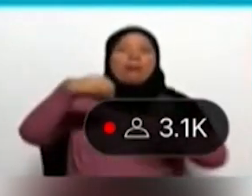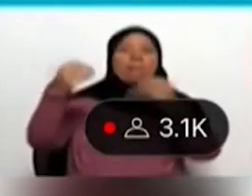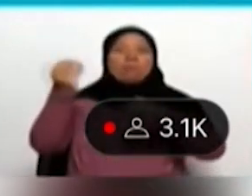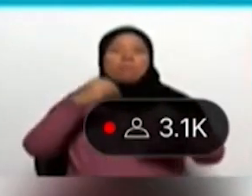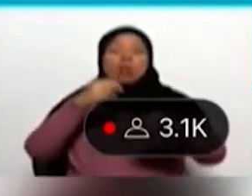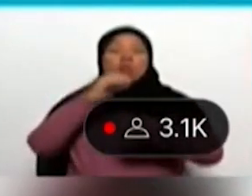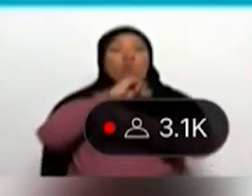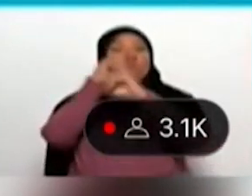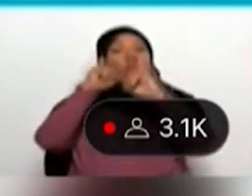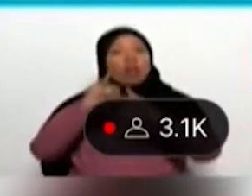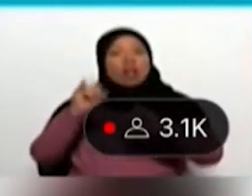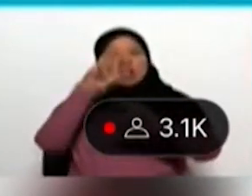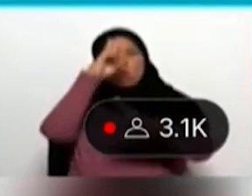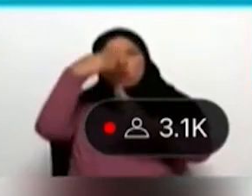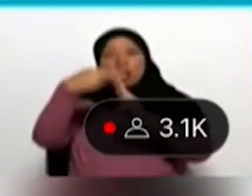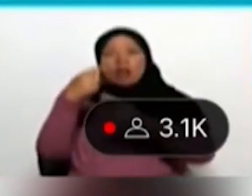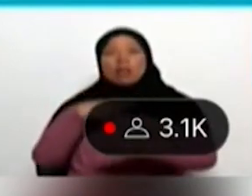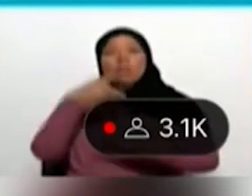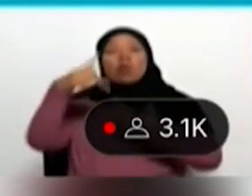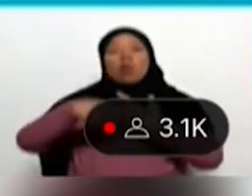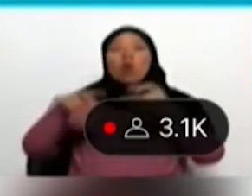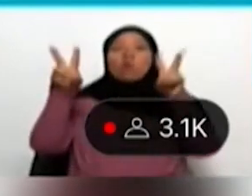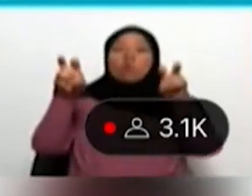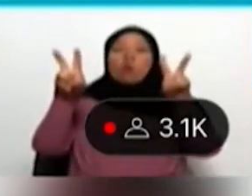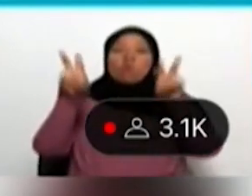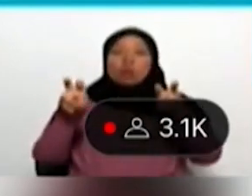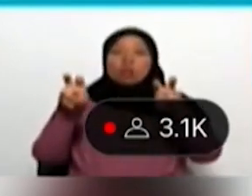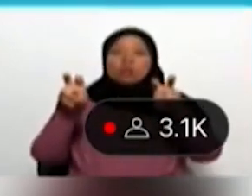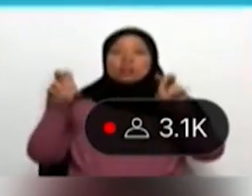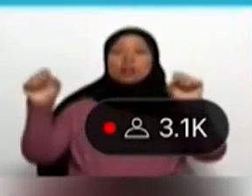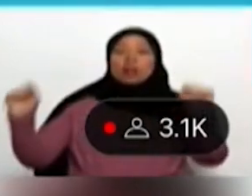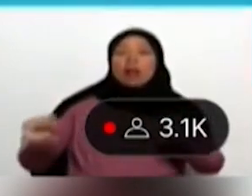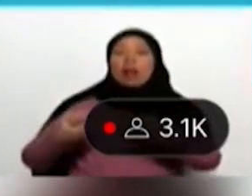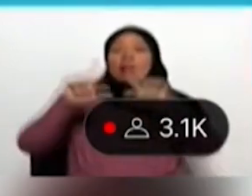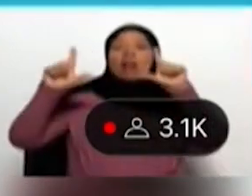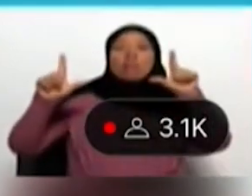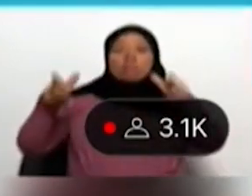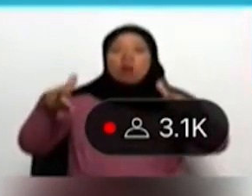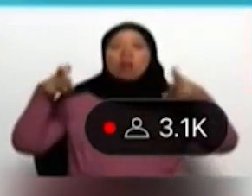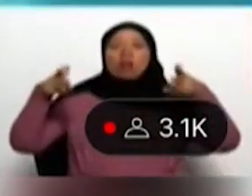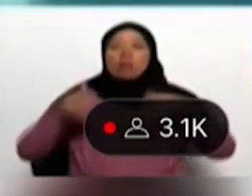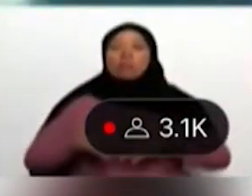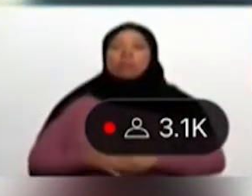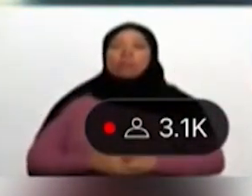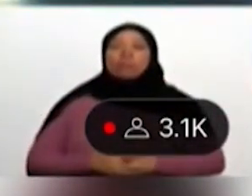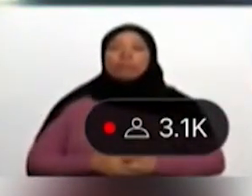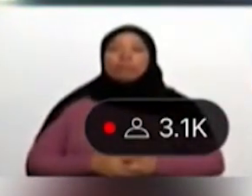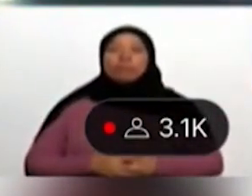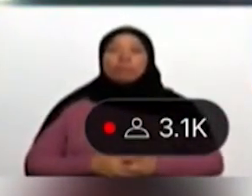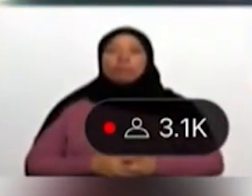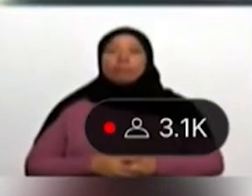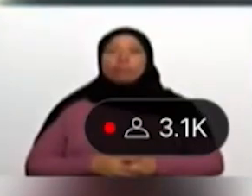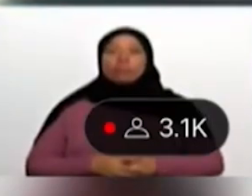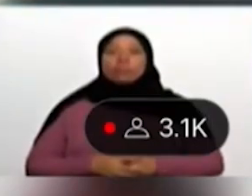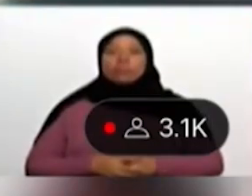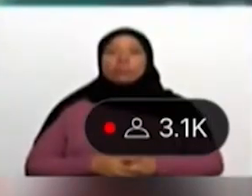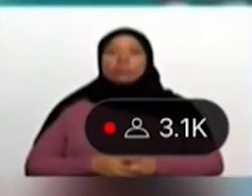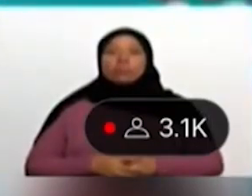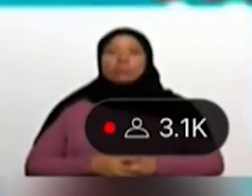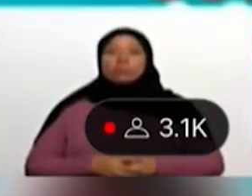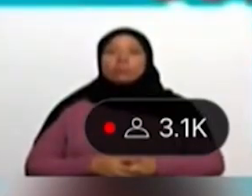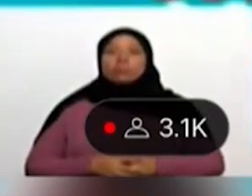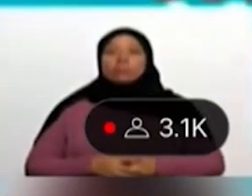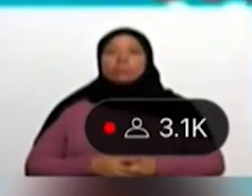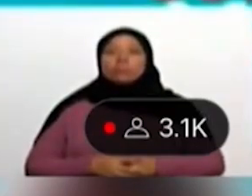mandatario nacional este lunes durante la primera emisión del espacio llamado Con Maduro Más, en el que dio a conocer a Sira.